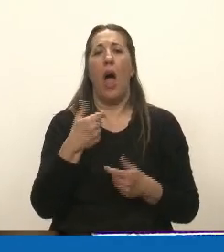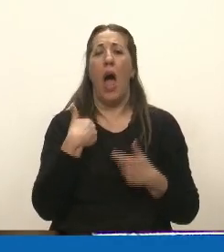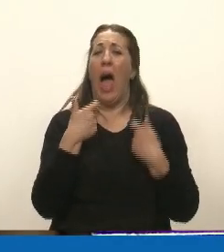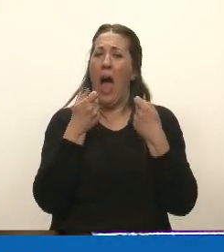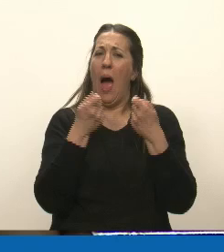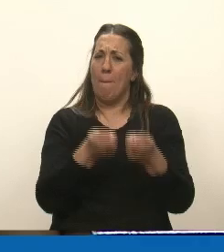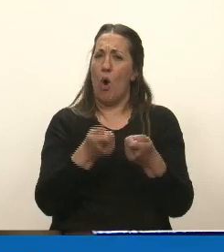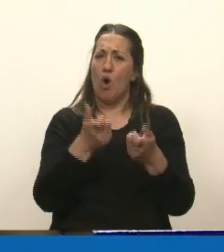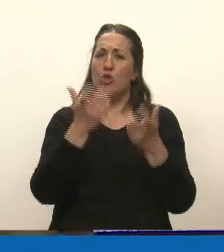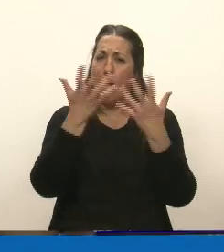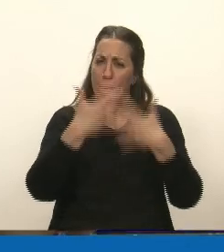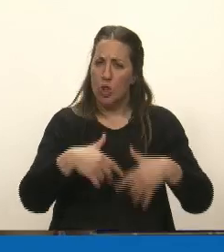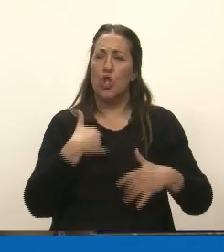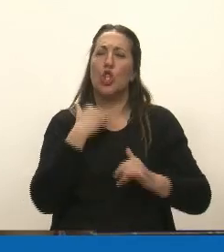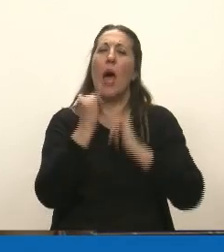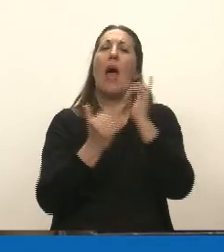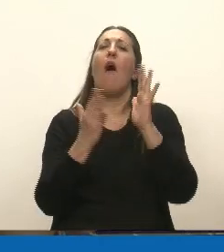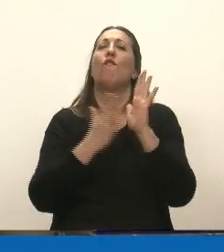proyecto de media sanción.